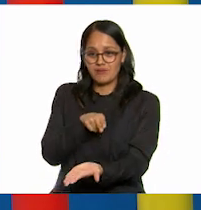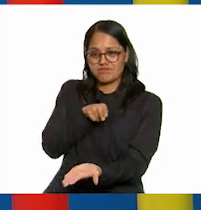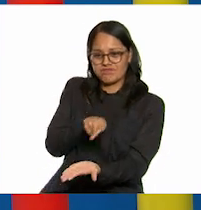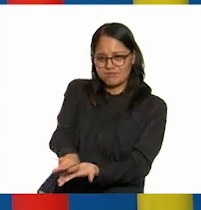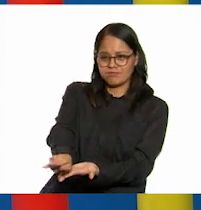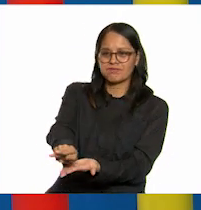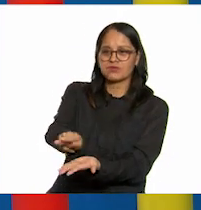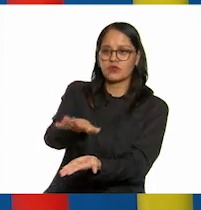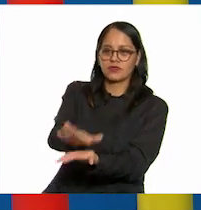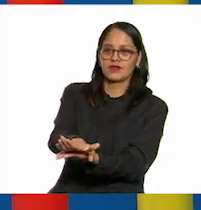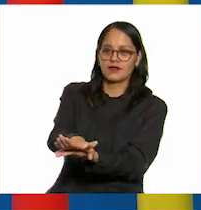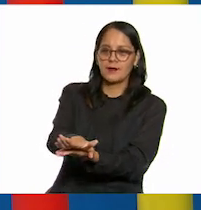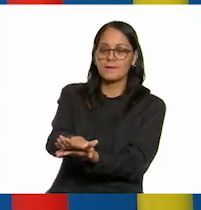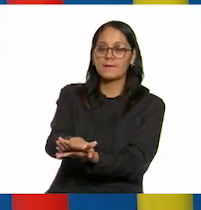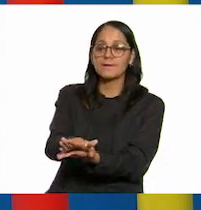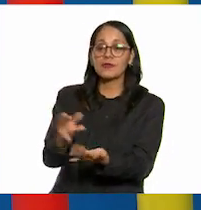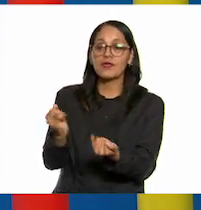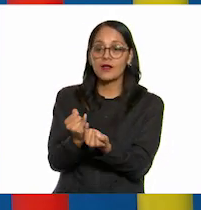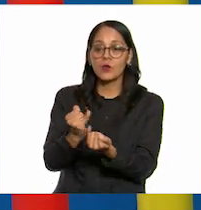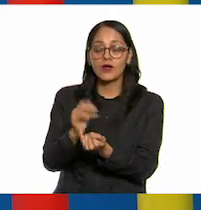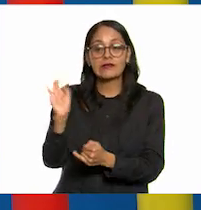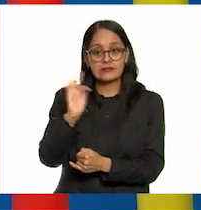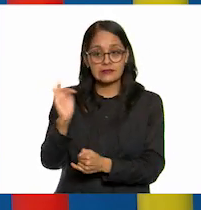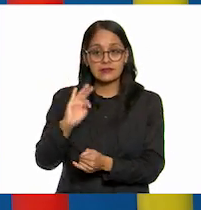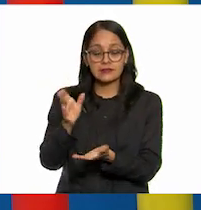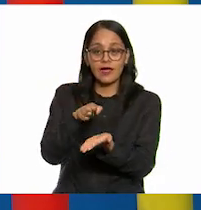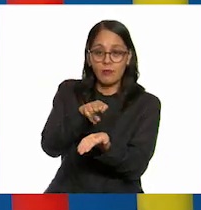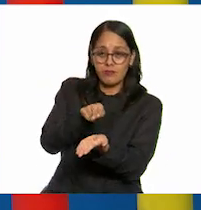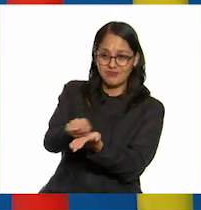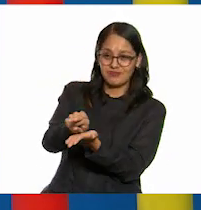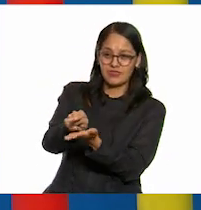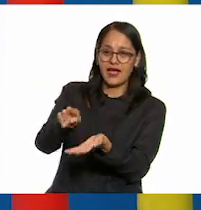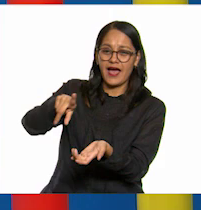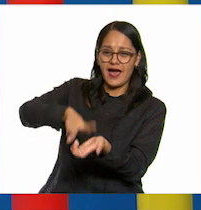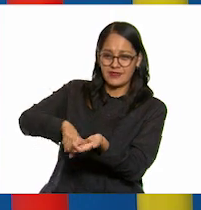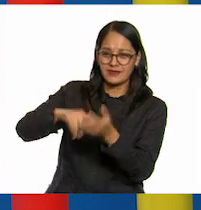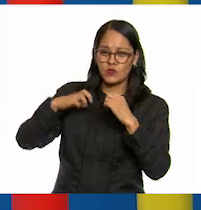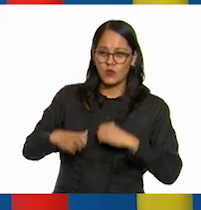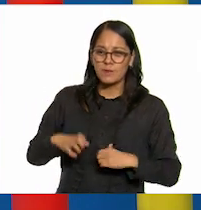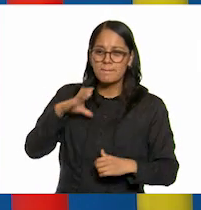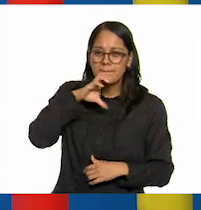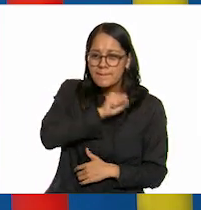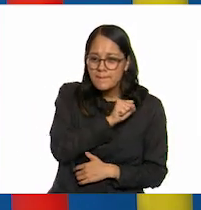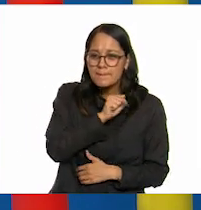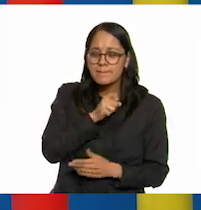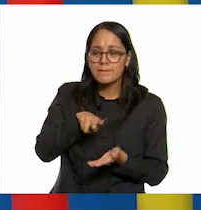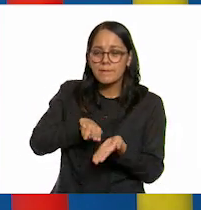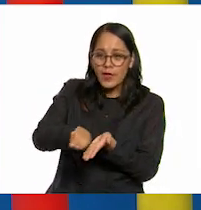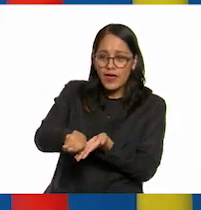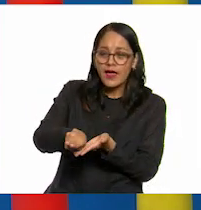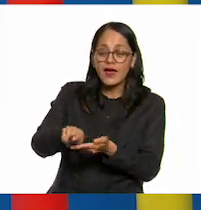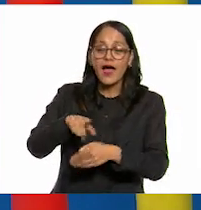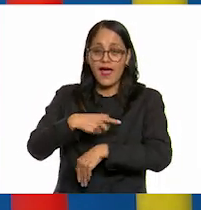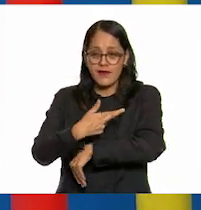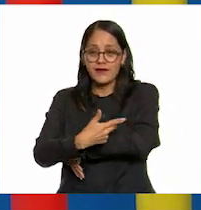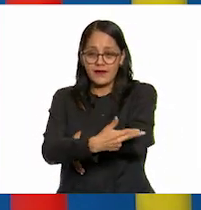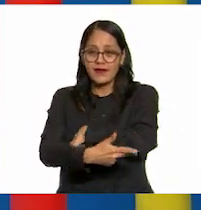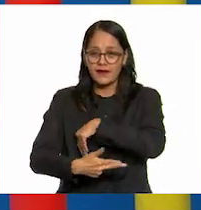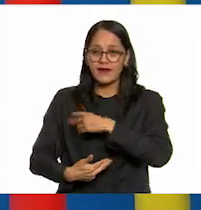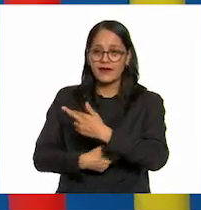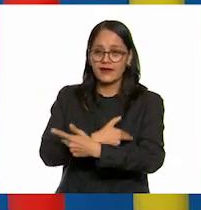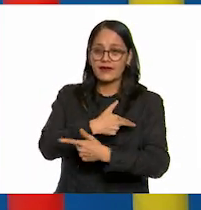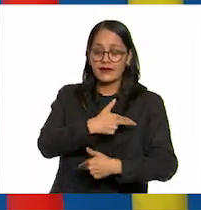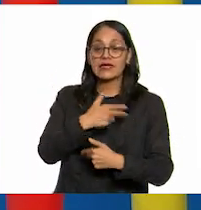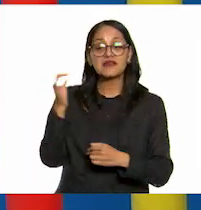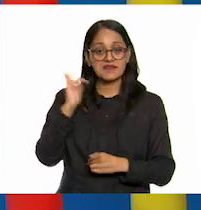su velocidad y puede haber calentamiento de las partes que entraron en contacto hay raspones y quizá la ropa